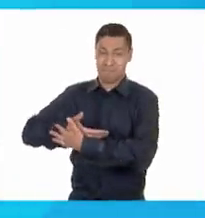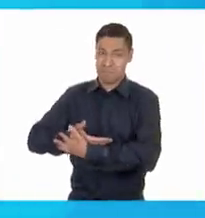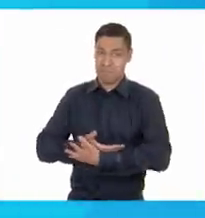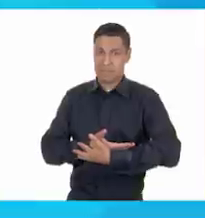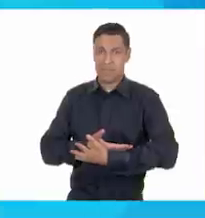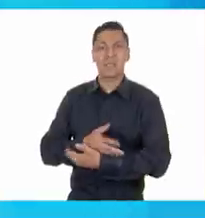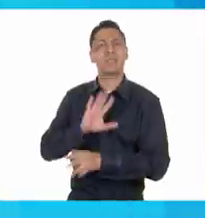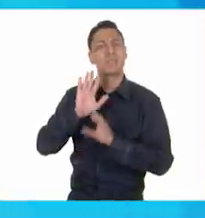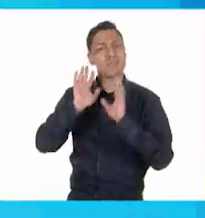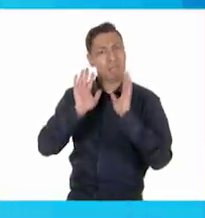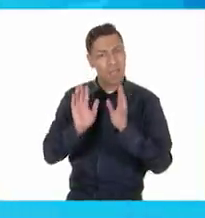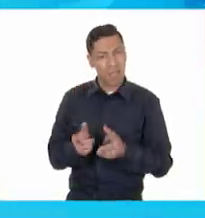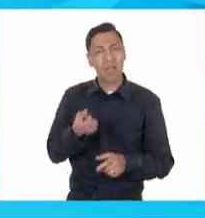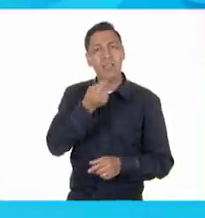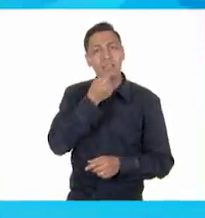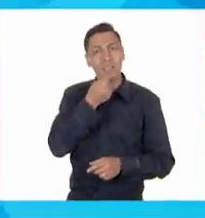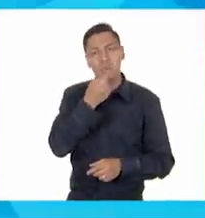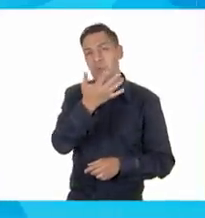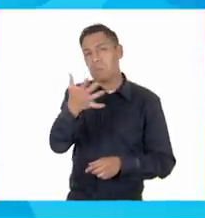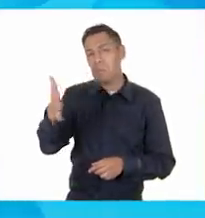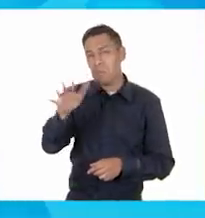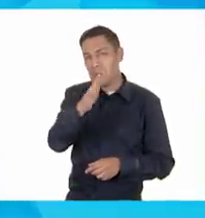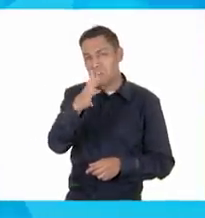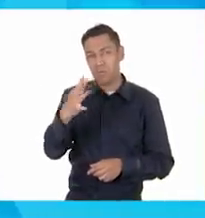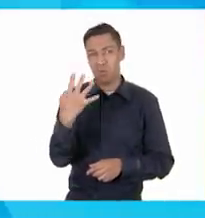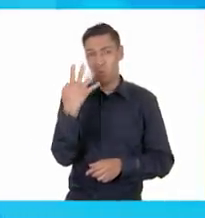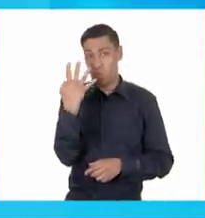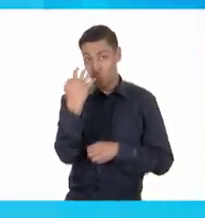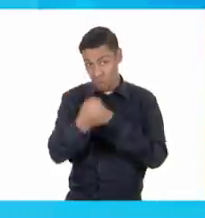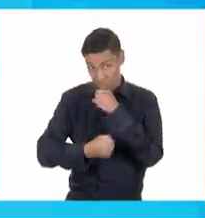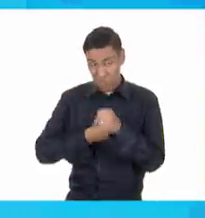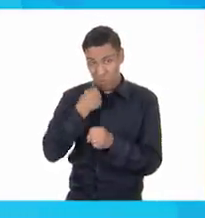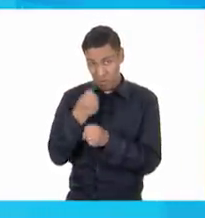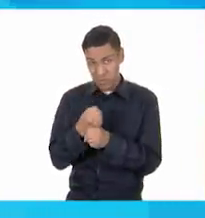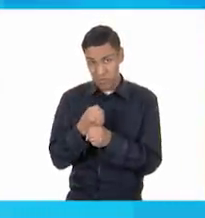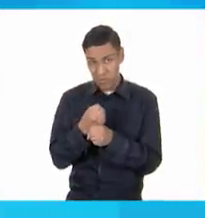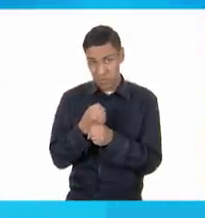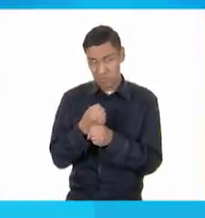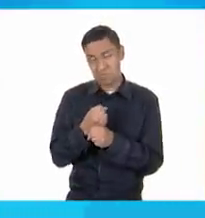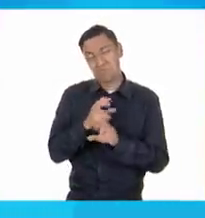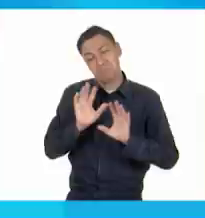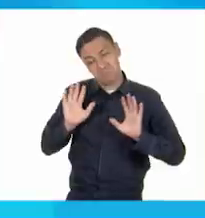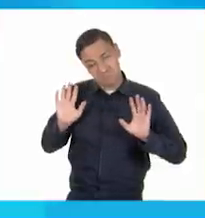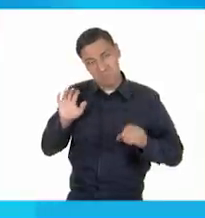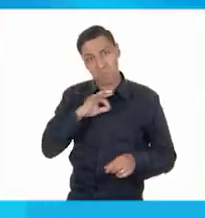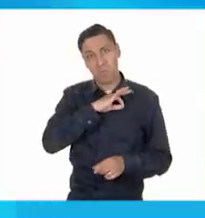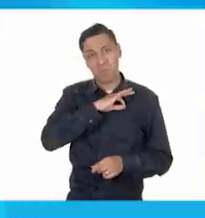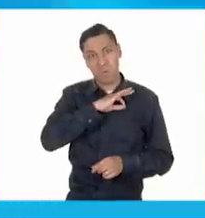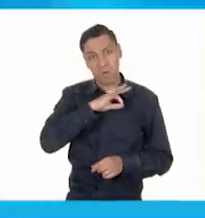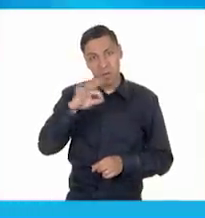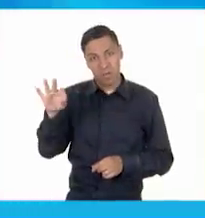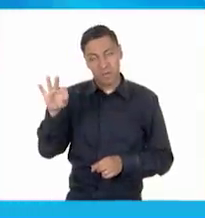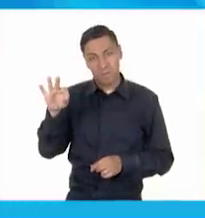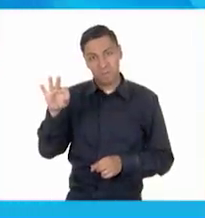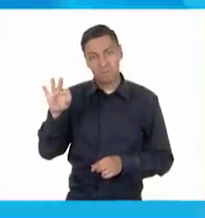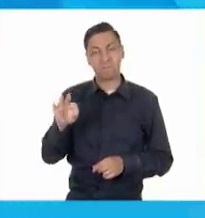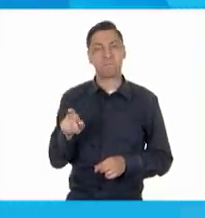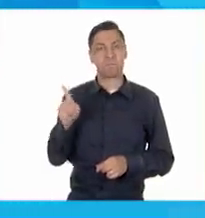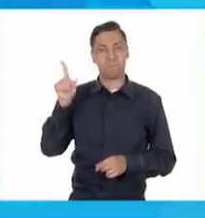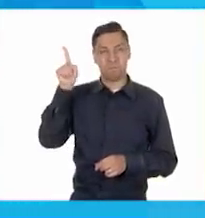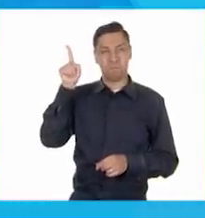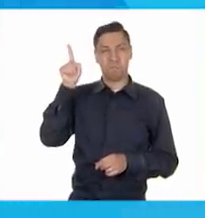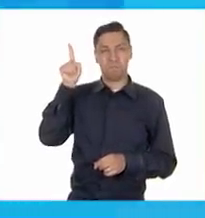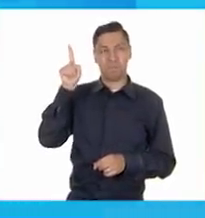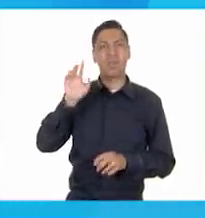¿Dicen que es un niño más o menos de cuatro años? Ah, puede Ah, puede ser. Claro. Bien. A esta edad los niños